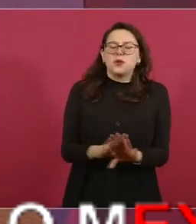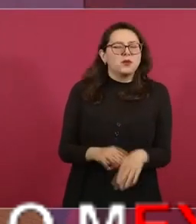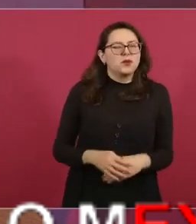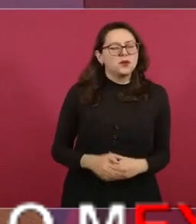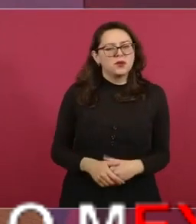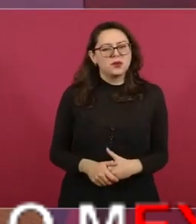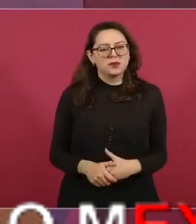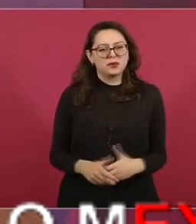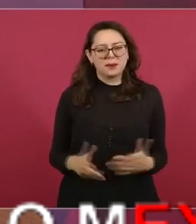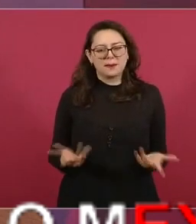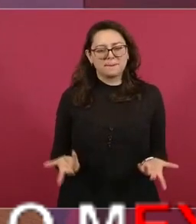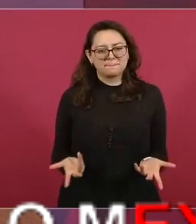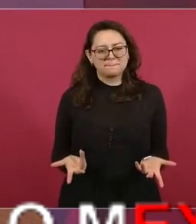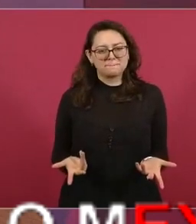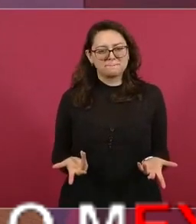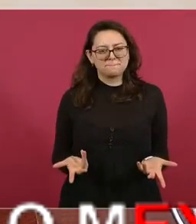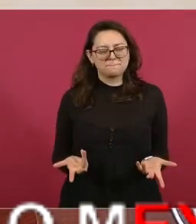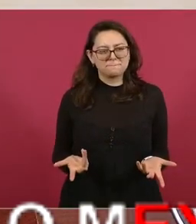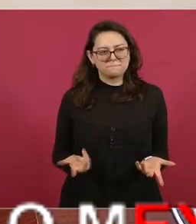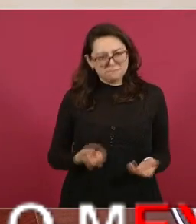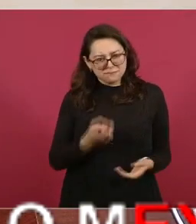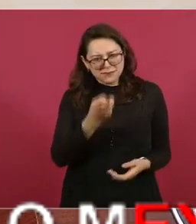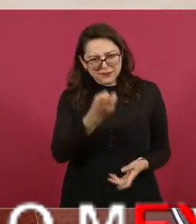¿cómo se le llama eso?